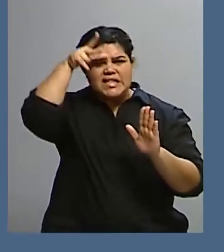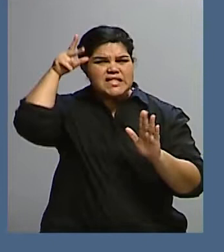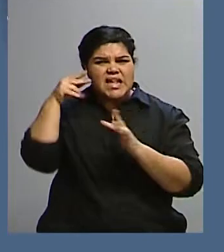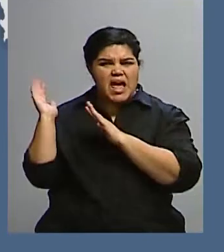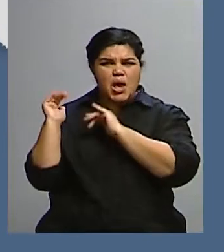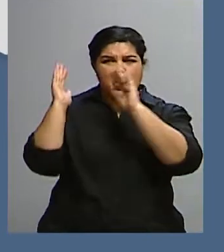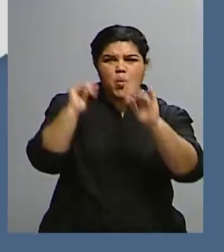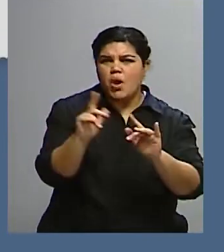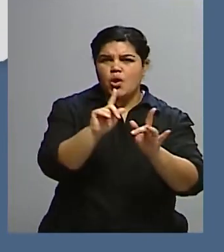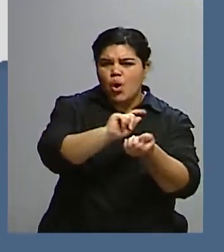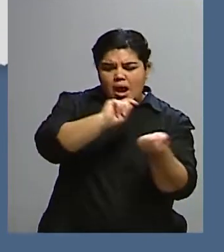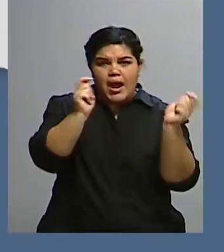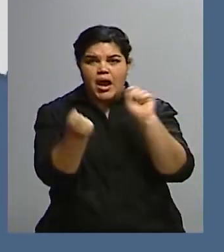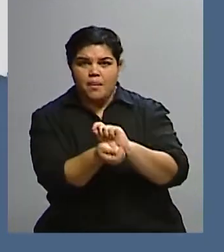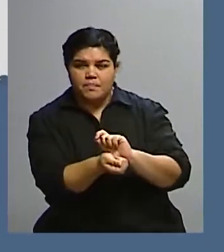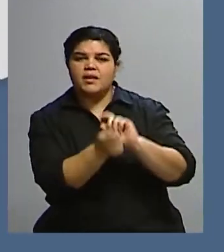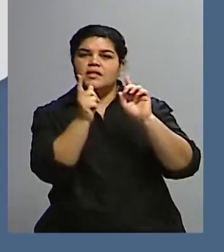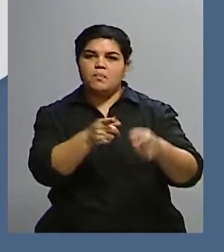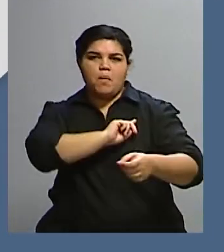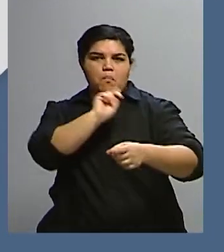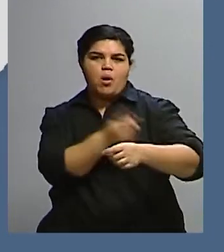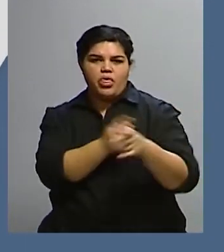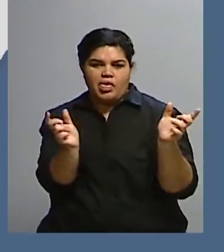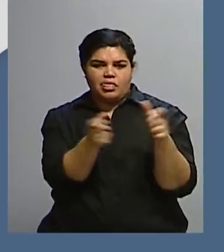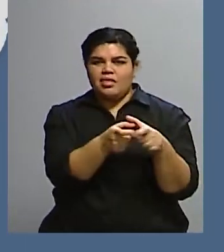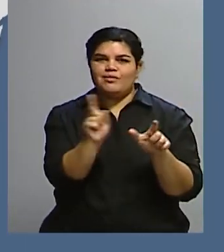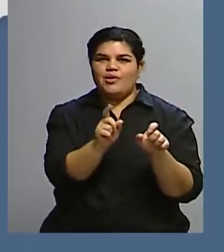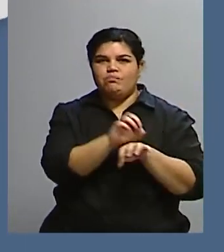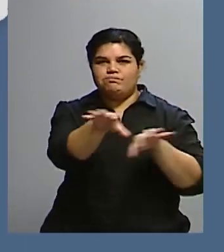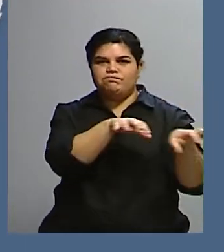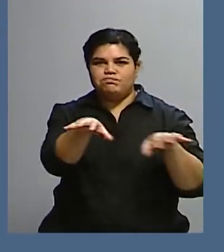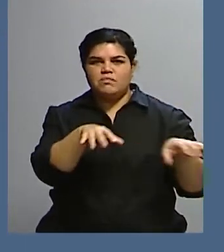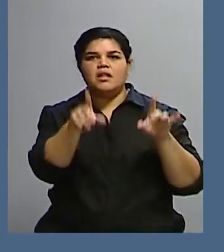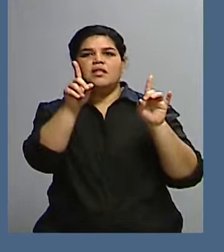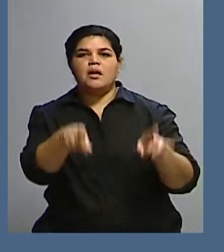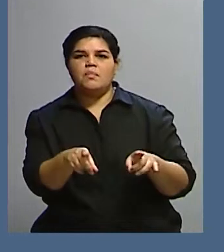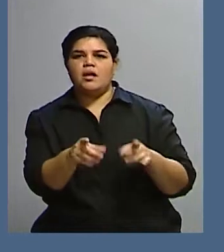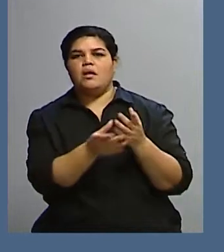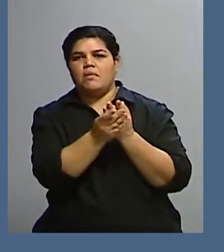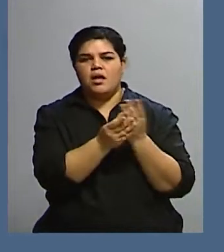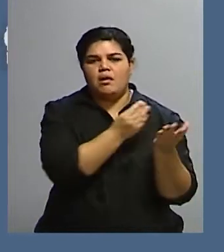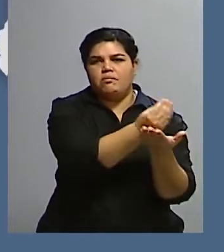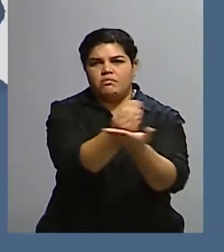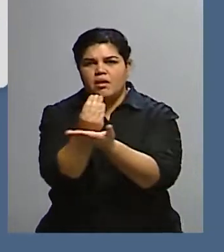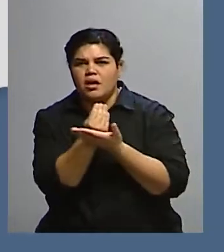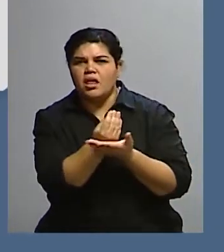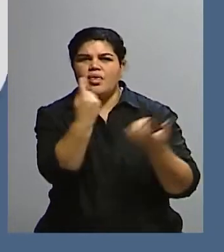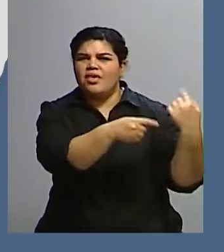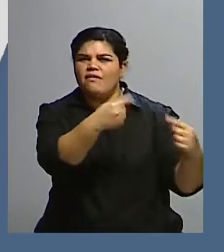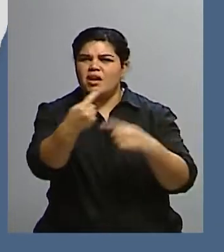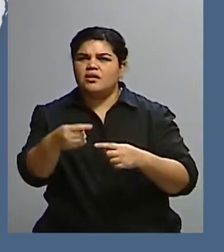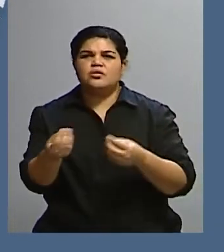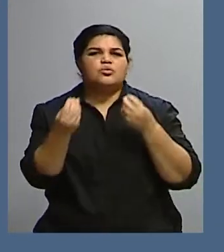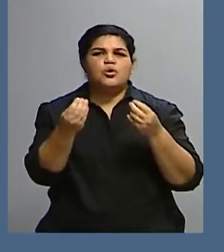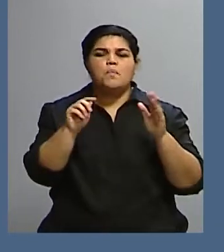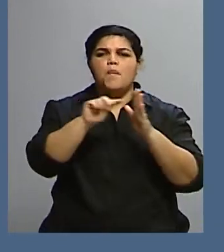descentralización del poder, en el tema justamente de la modificación de los trámites parlamentarios. Entonces, ¿cuáles son a tus criterios las principales